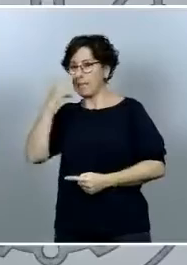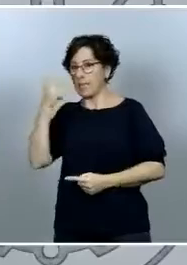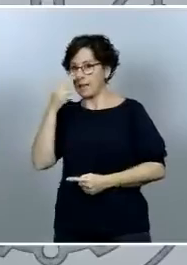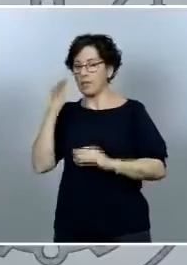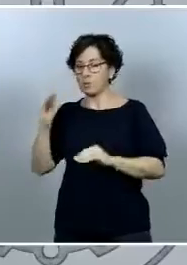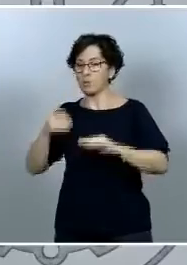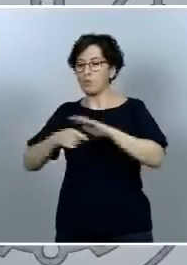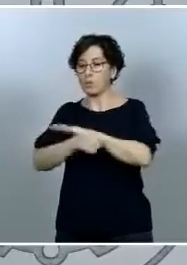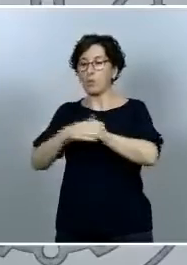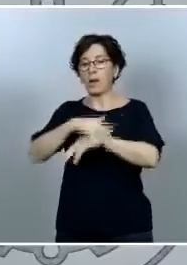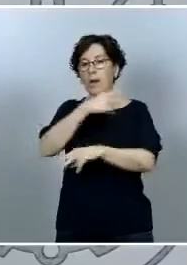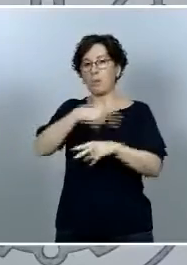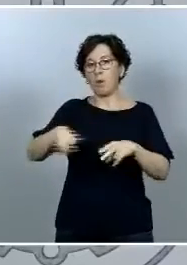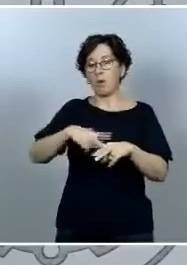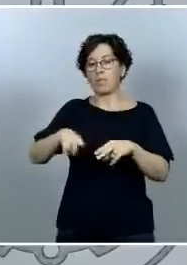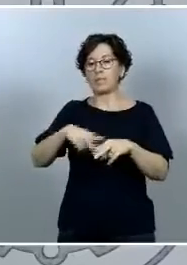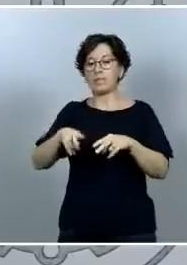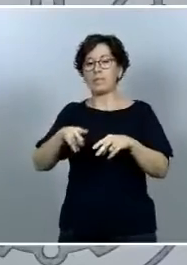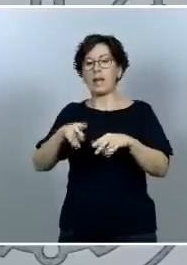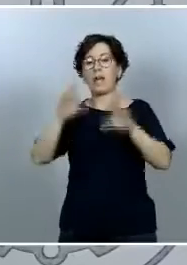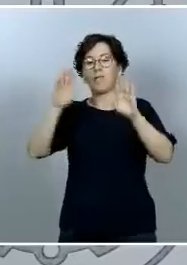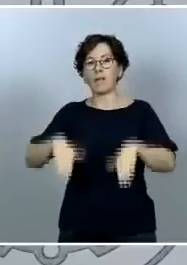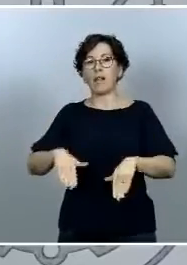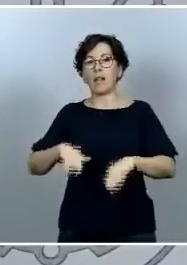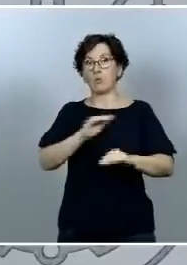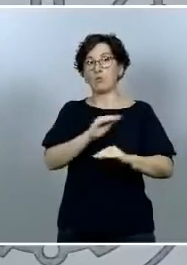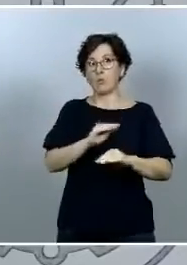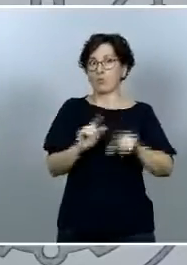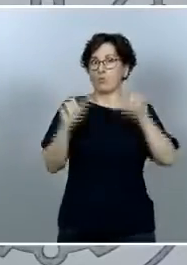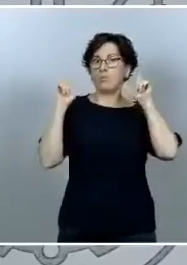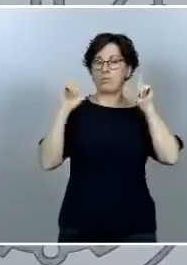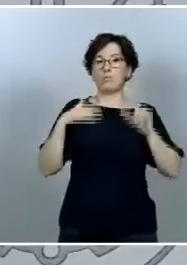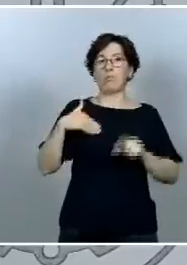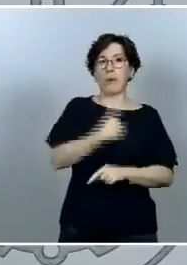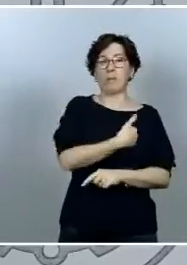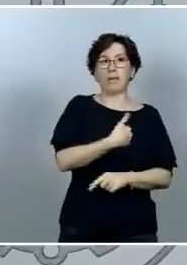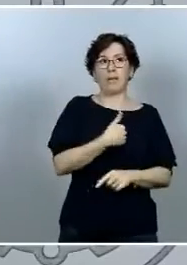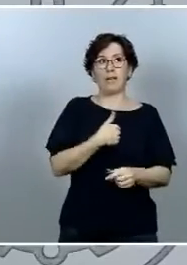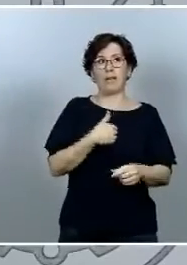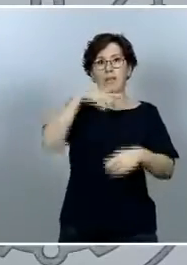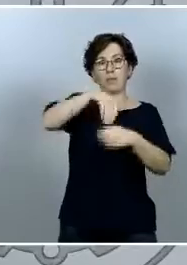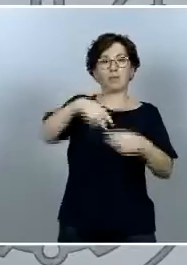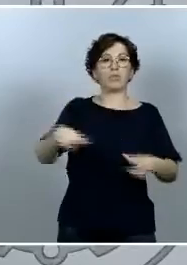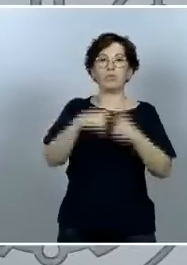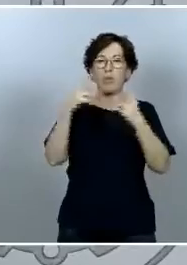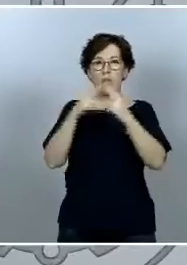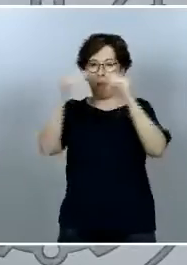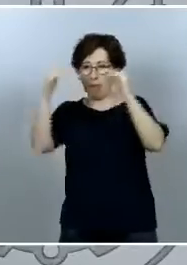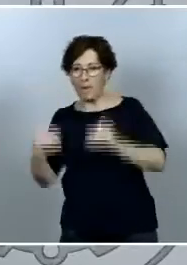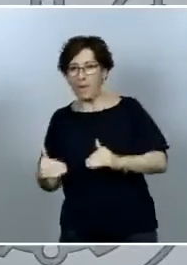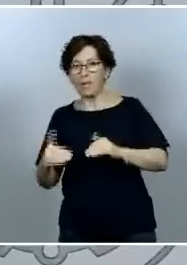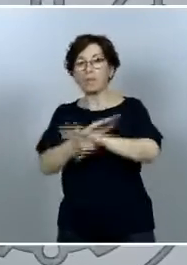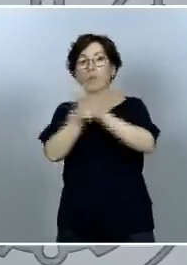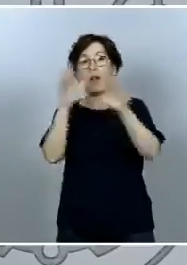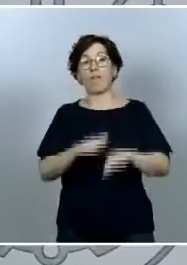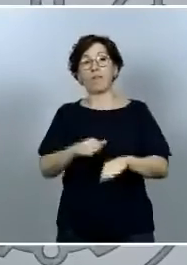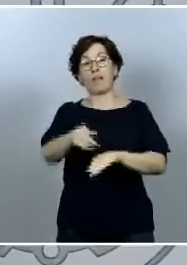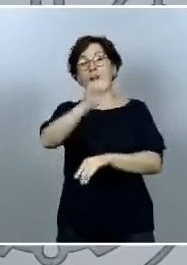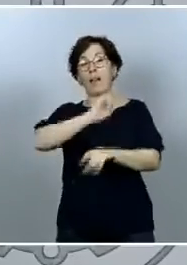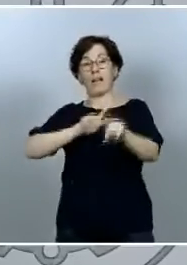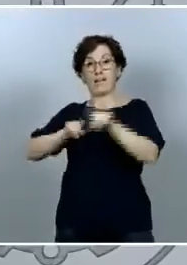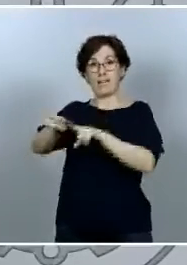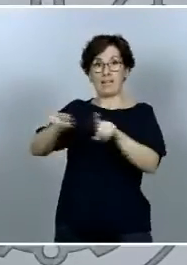deslegitimada no tenga el papel que le corresponde socialmente y que haya una gran crítica sobre aquellos que estamos